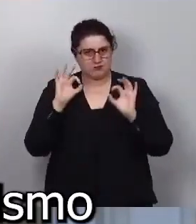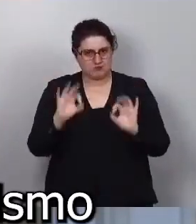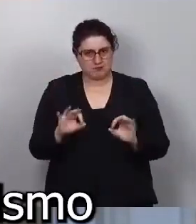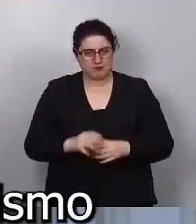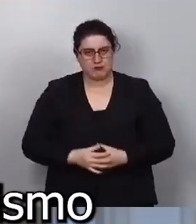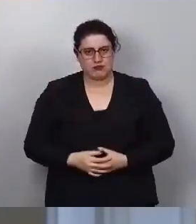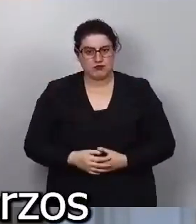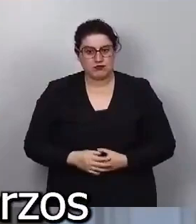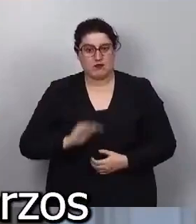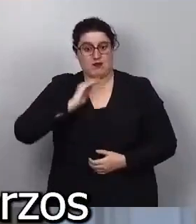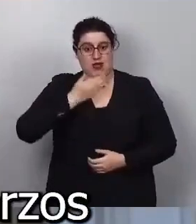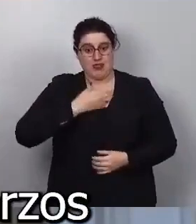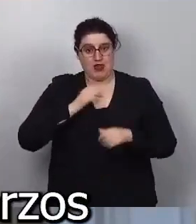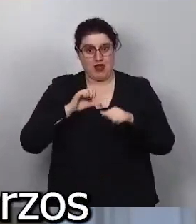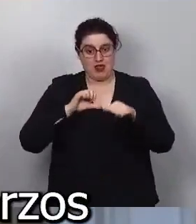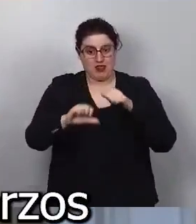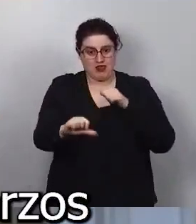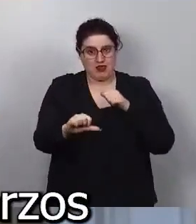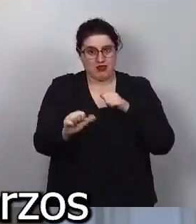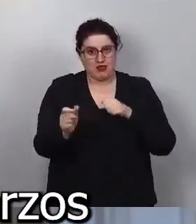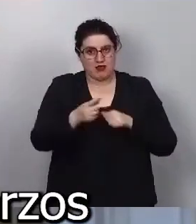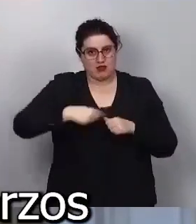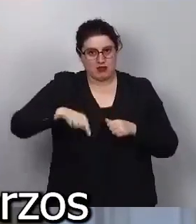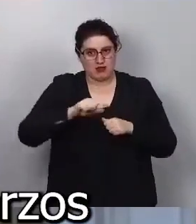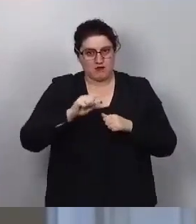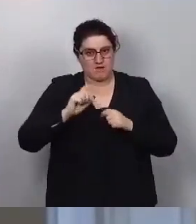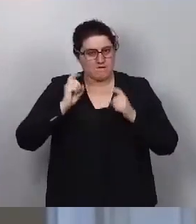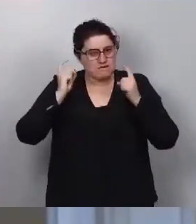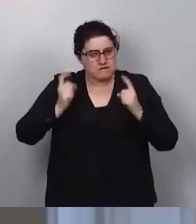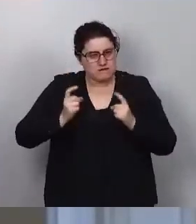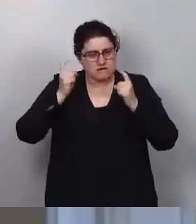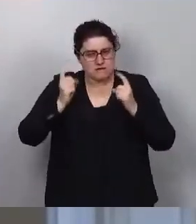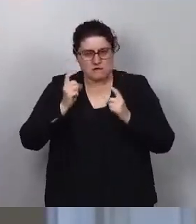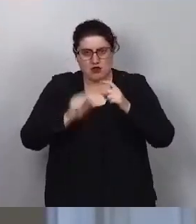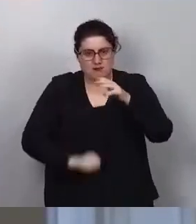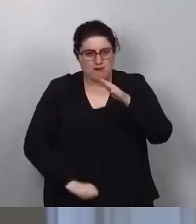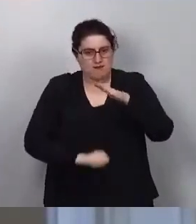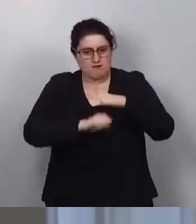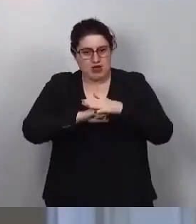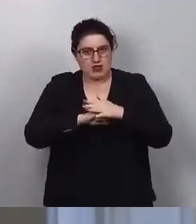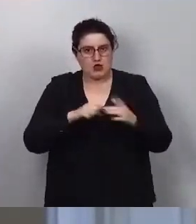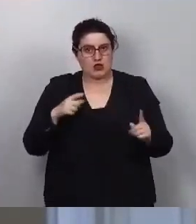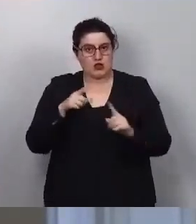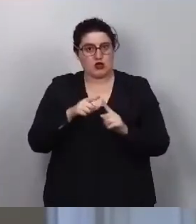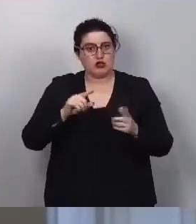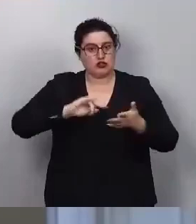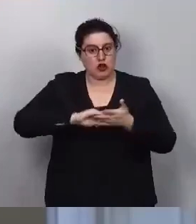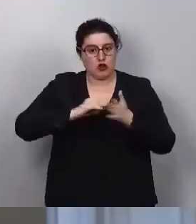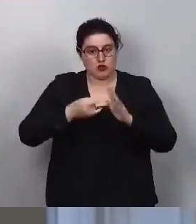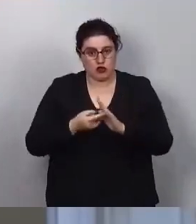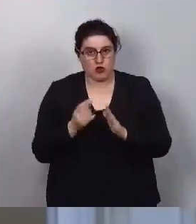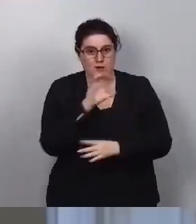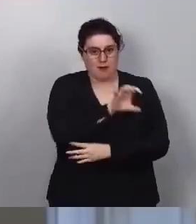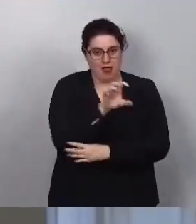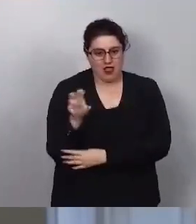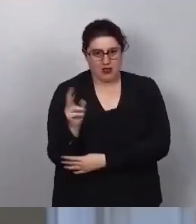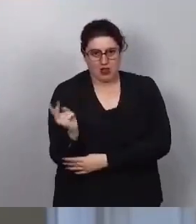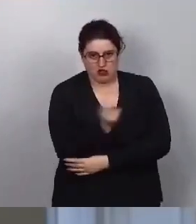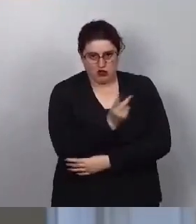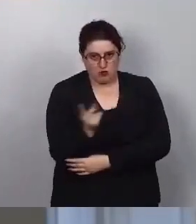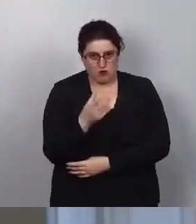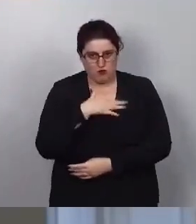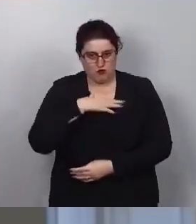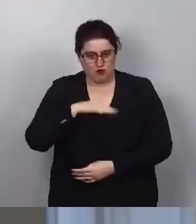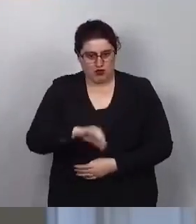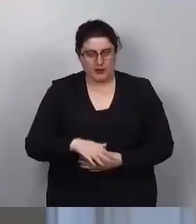mañana mismo concentraremos todos nuestros esfuerzos en hacer realidad la solución de los dos Estados. Y lo haremos